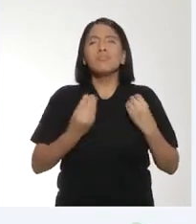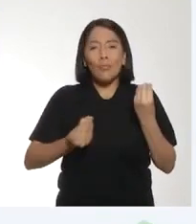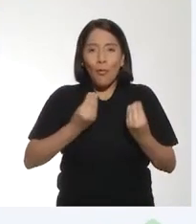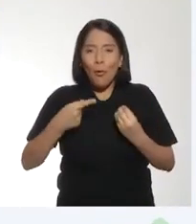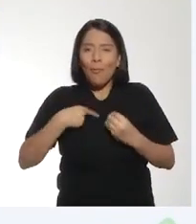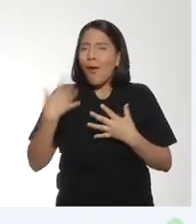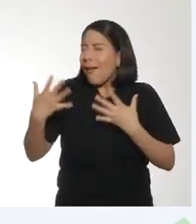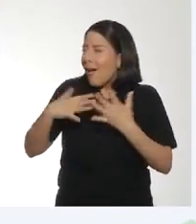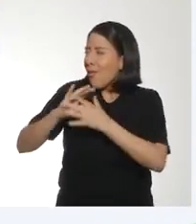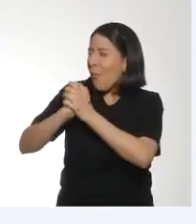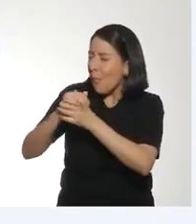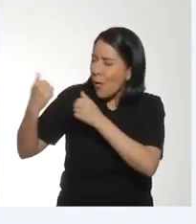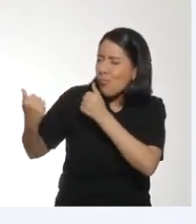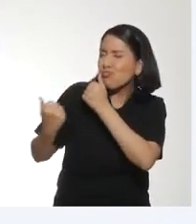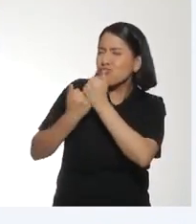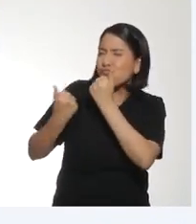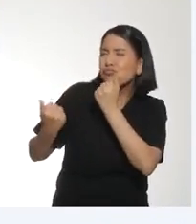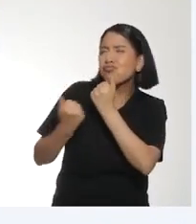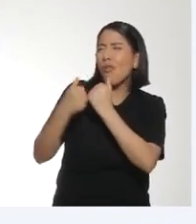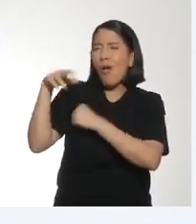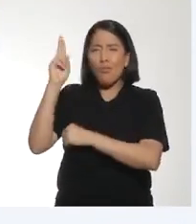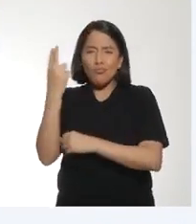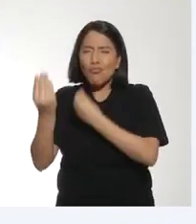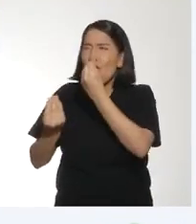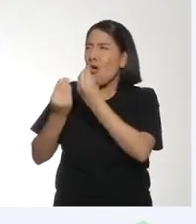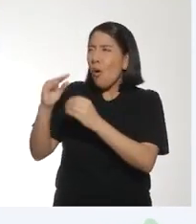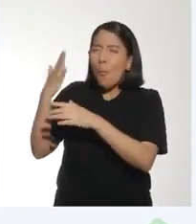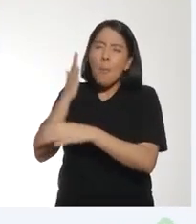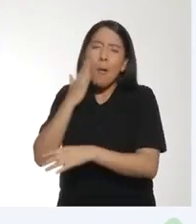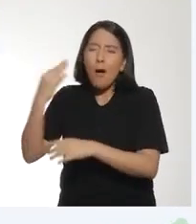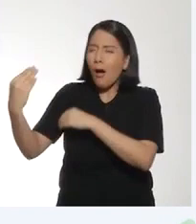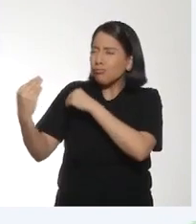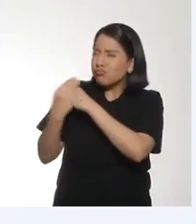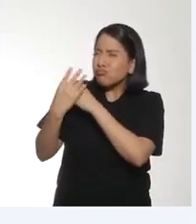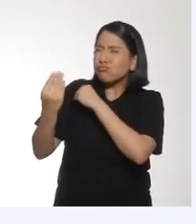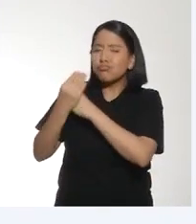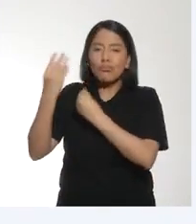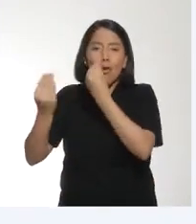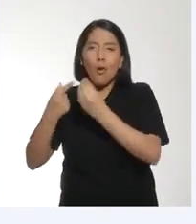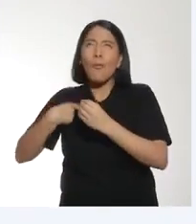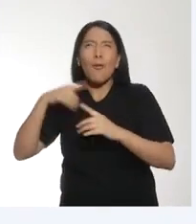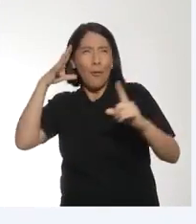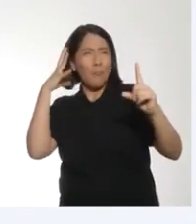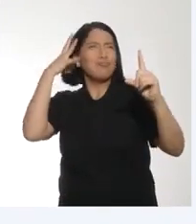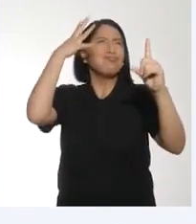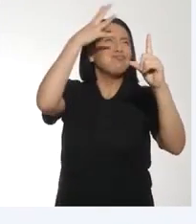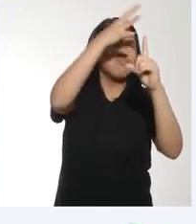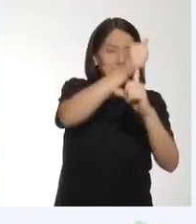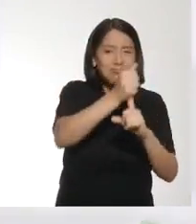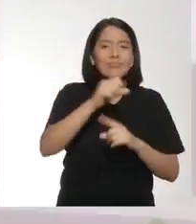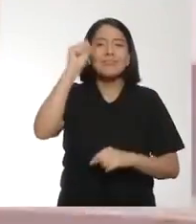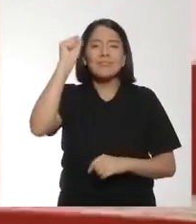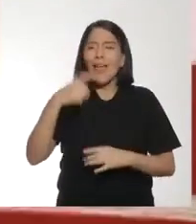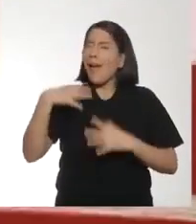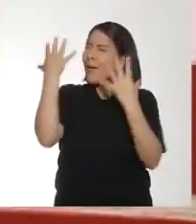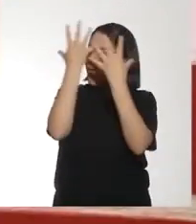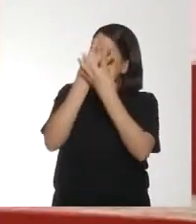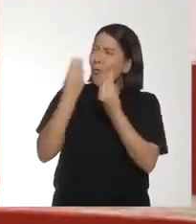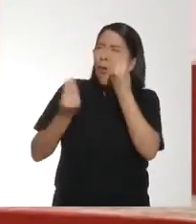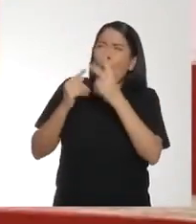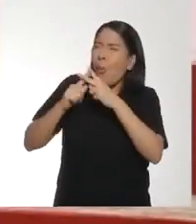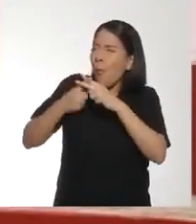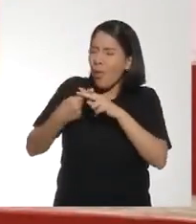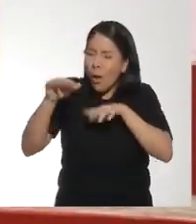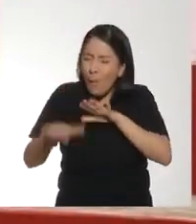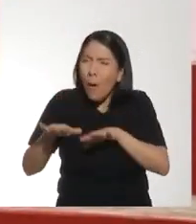el esfuerzo de mis compañeras, el mío, de mis entrenadores y de mi mamá, siempre lo pude lograr y cumplir ese sueño. ¡Qué lindo! ¿Y cómo así